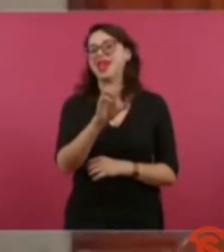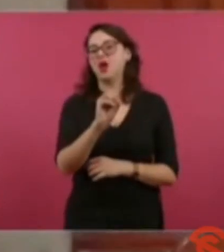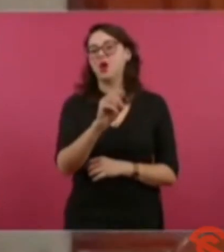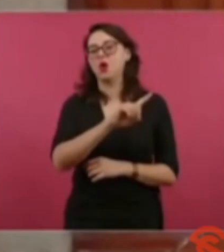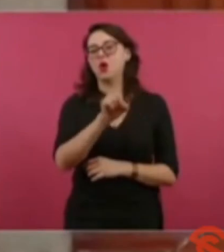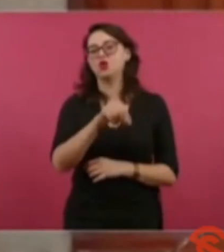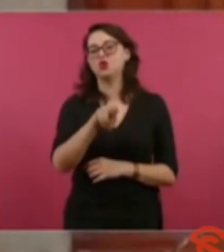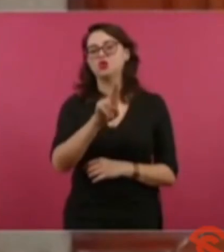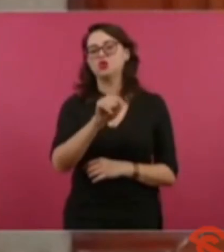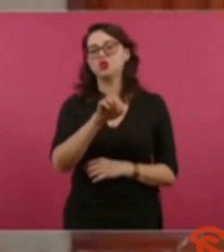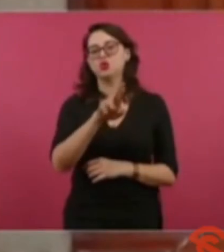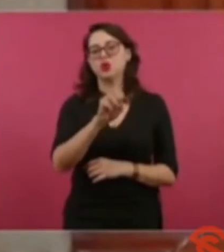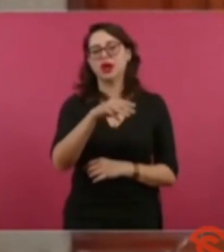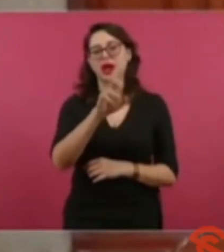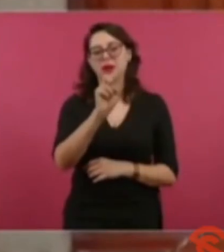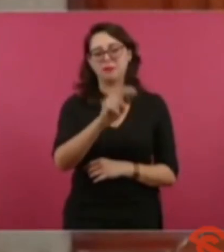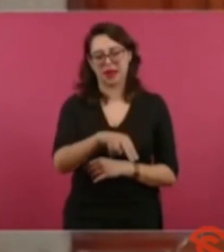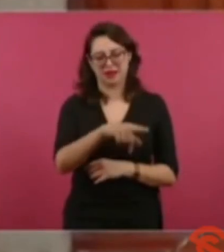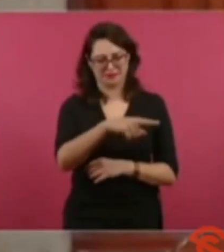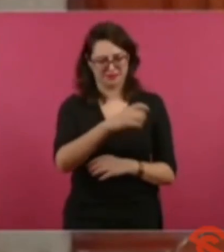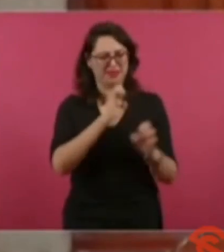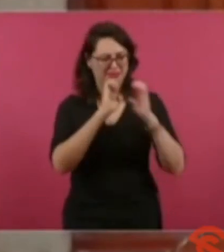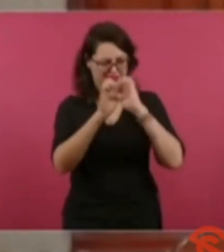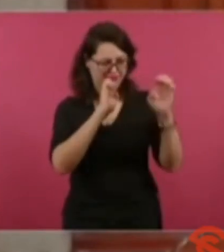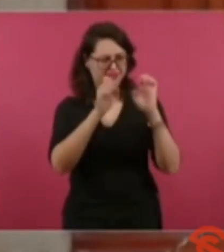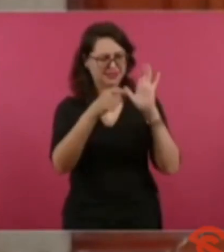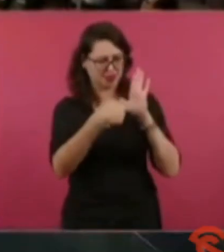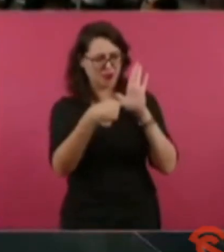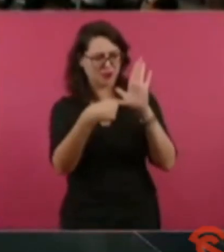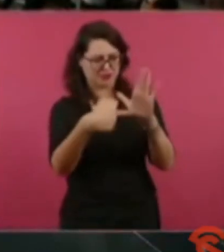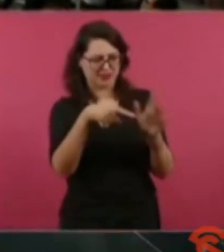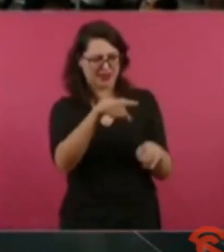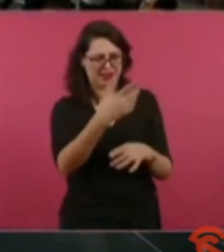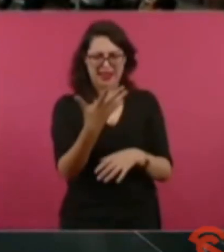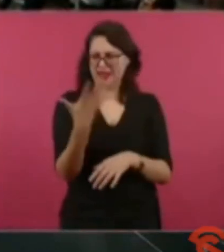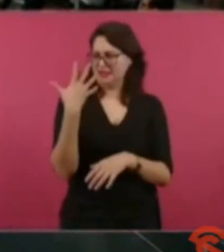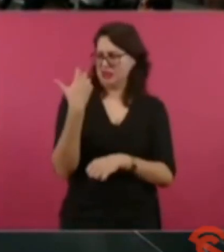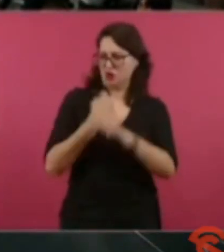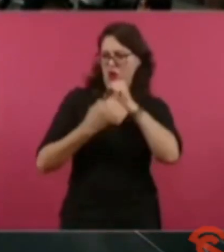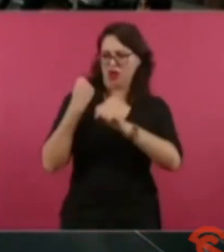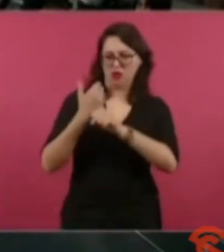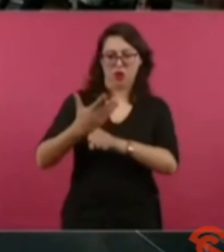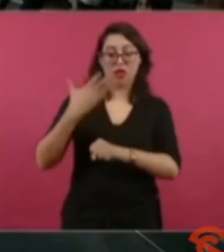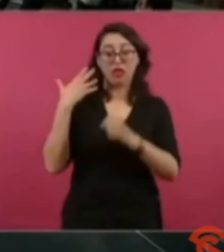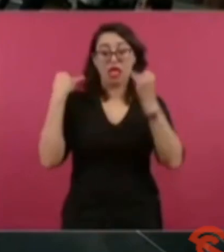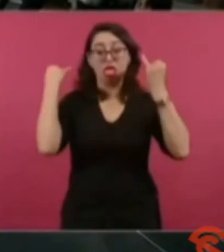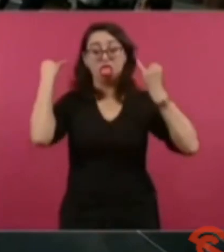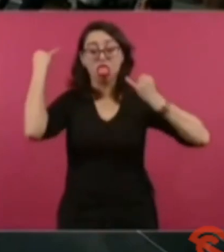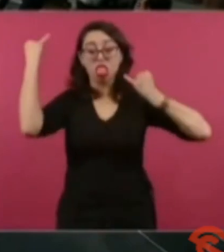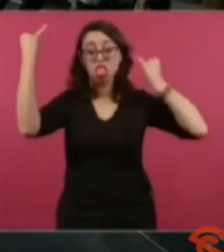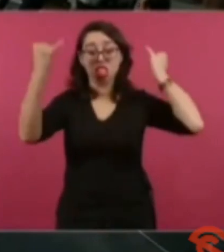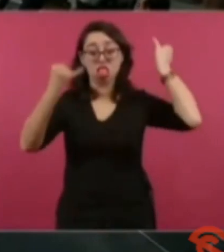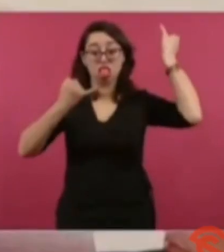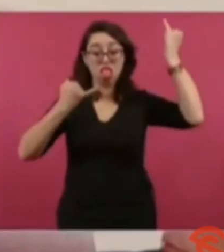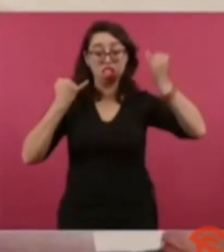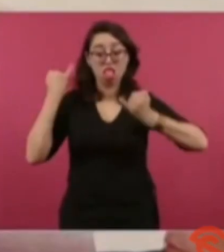Con la entrevista, lo que decía, y no he escuchado que